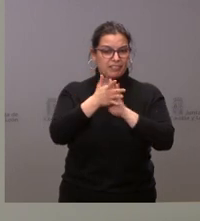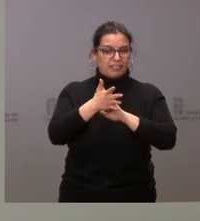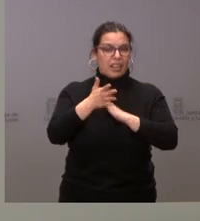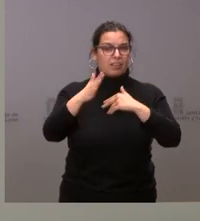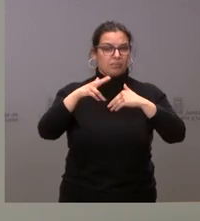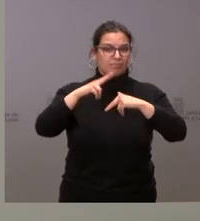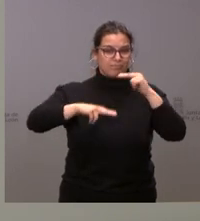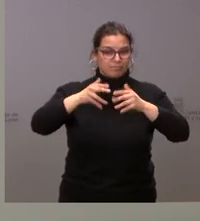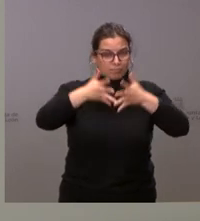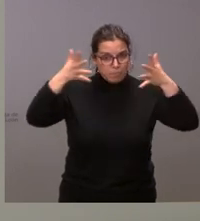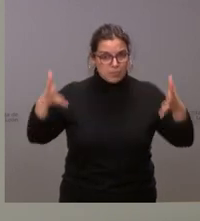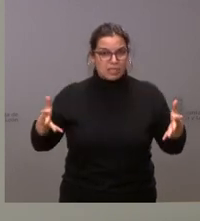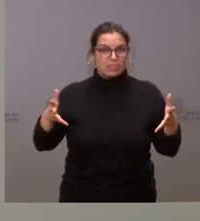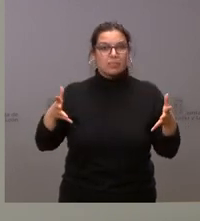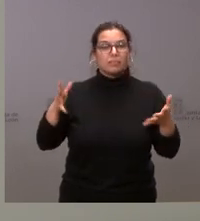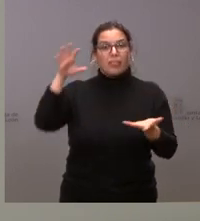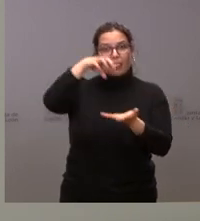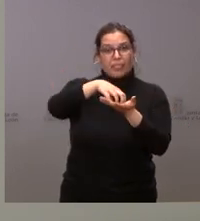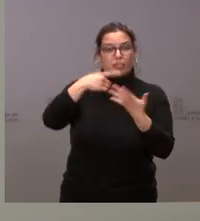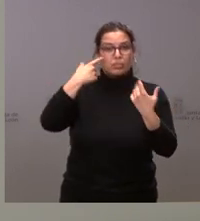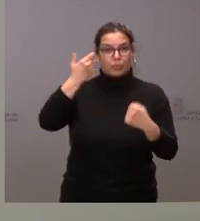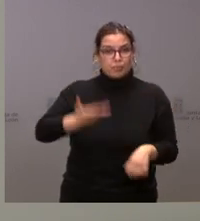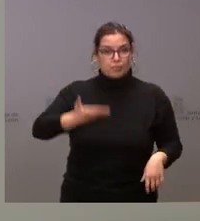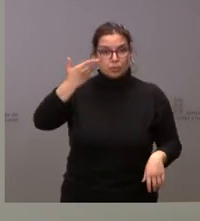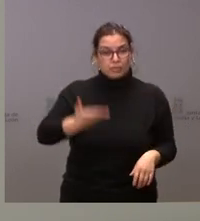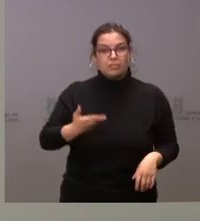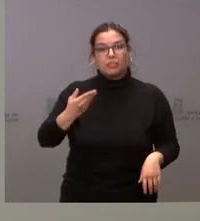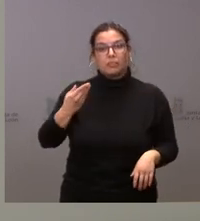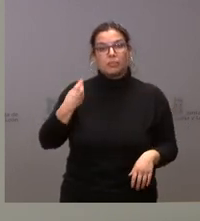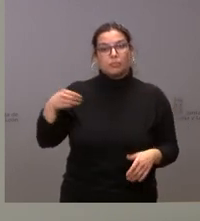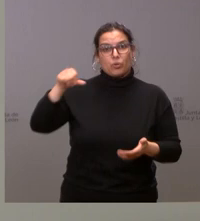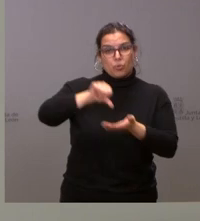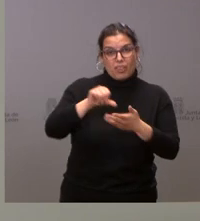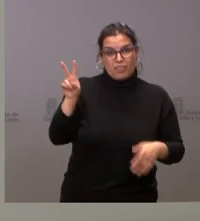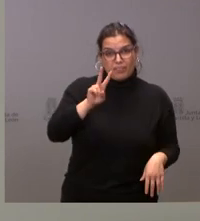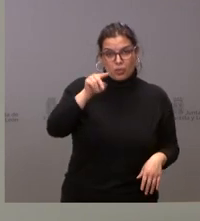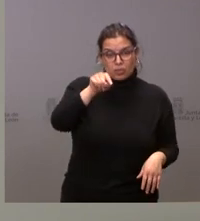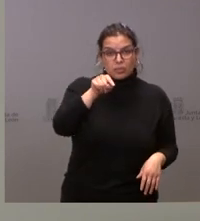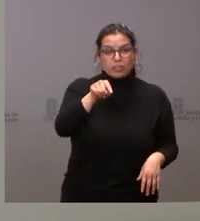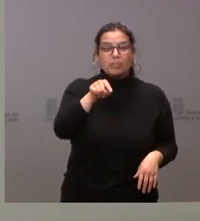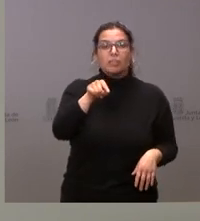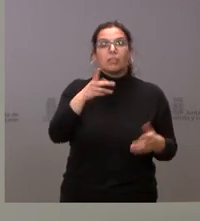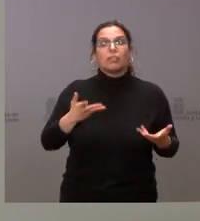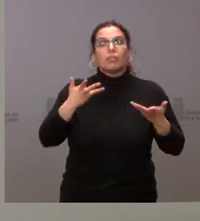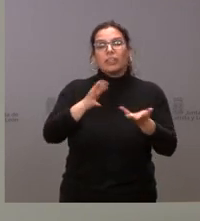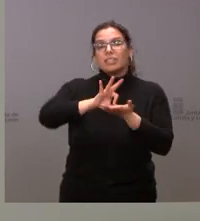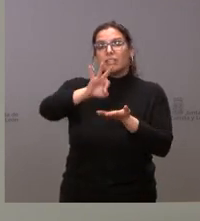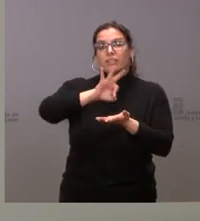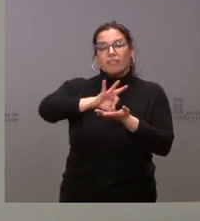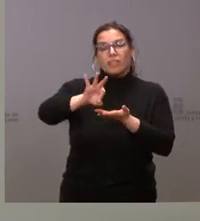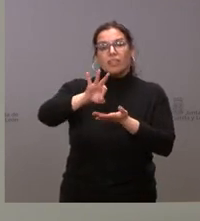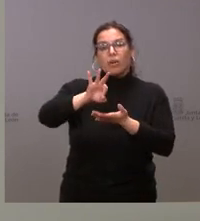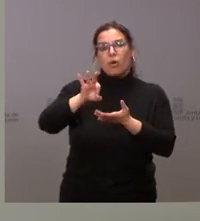de las dotaciones de este relevante centro de salud ubicado en la ciudad de Valladolid, que va a dar servicio a una importante